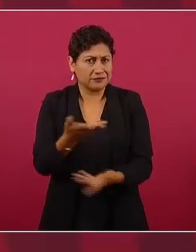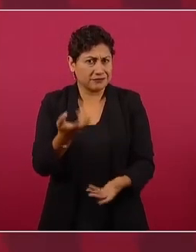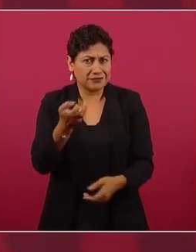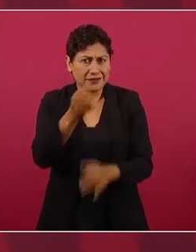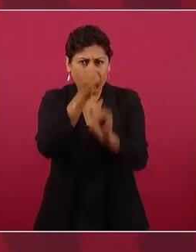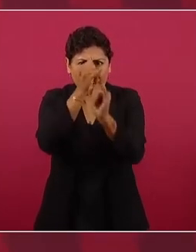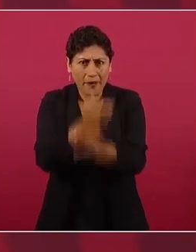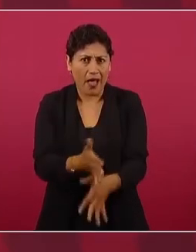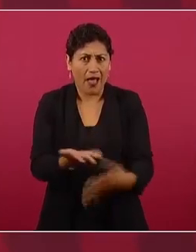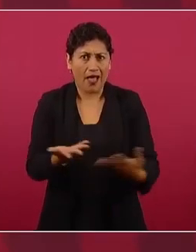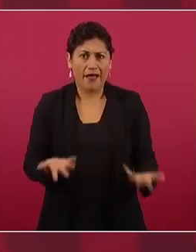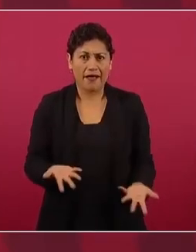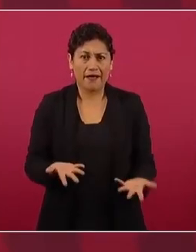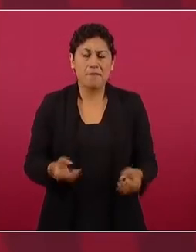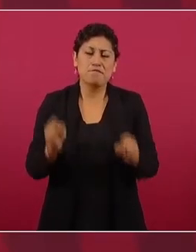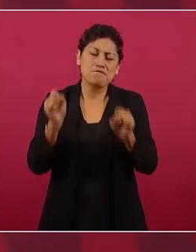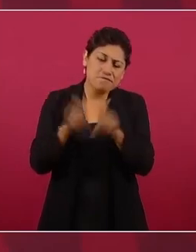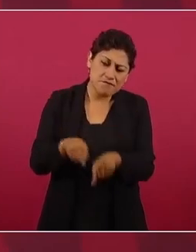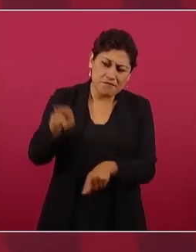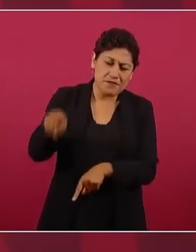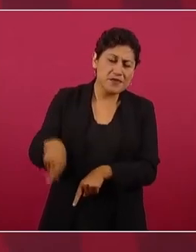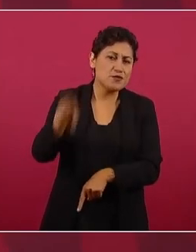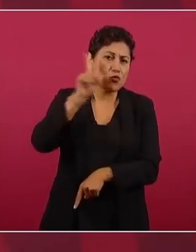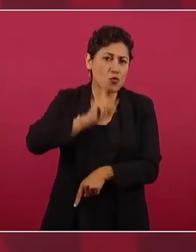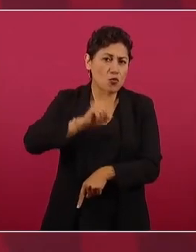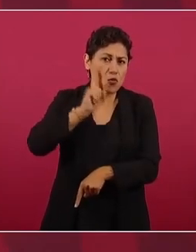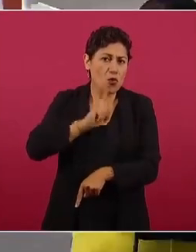y también la maestra ya lo reconoció.